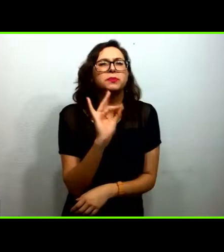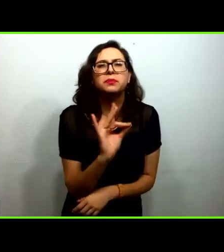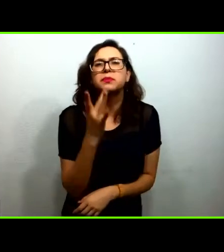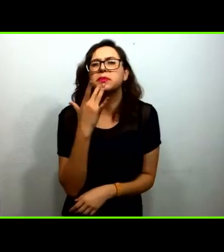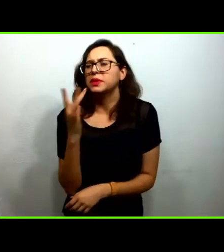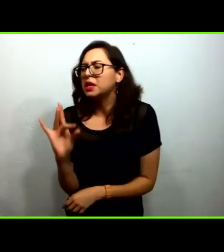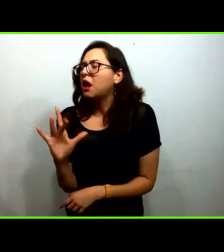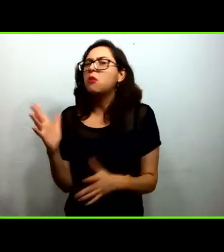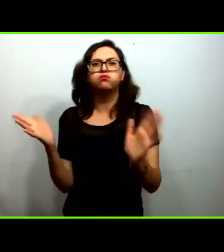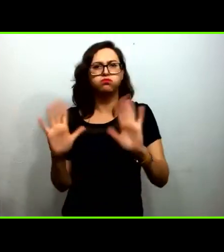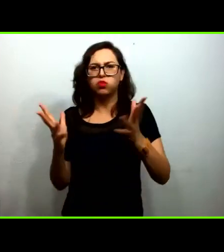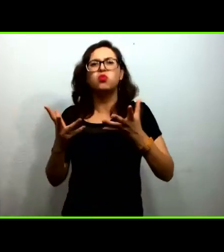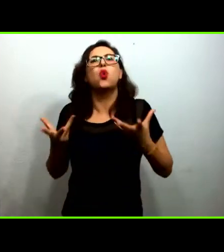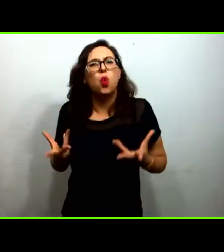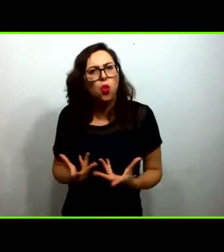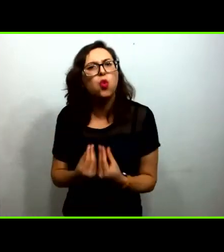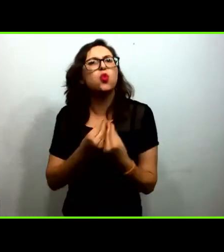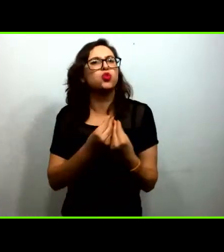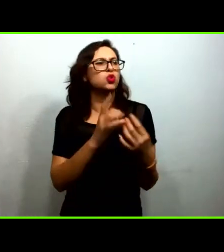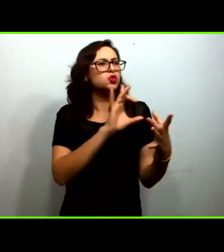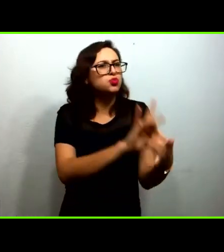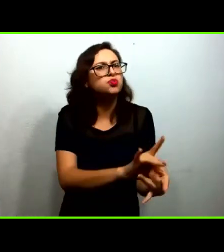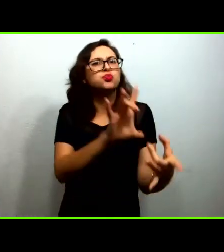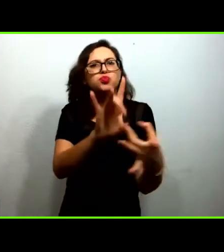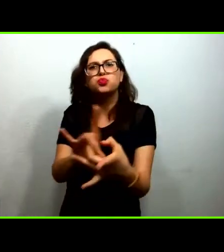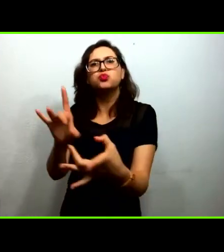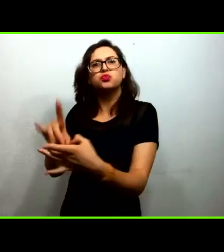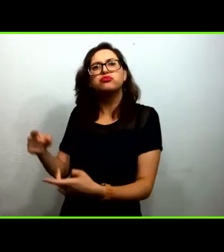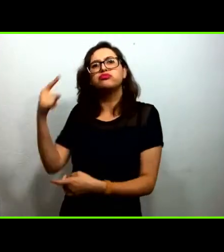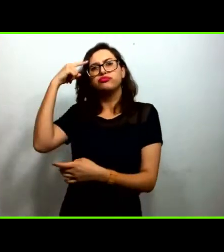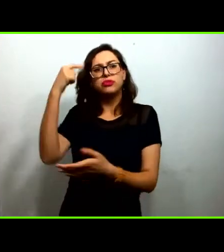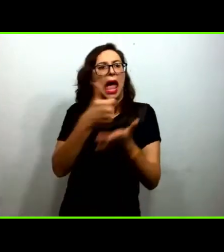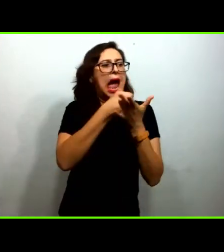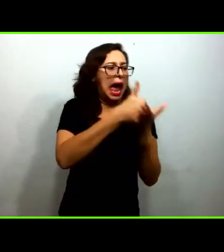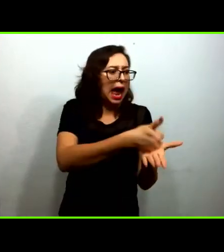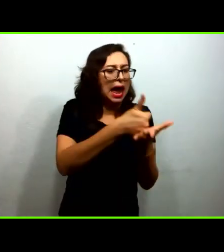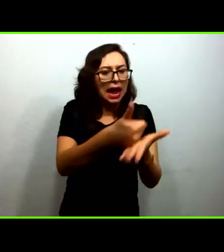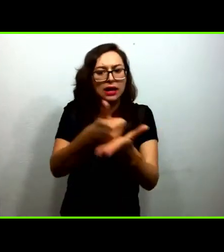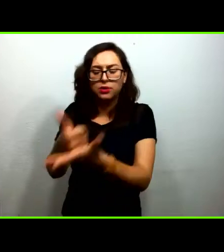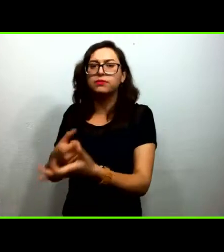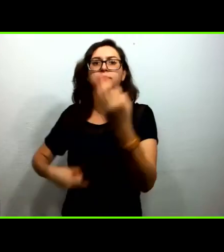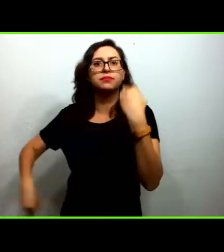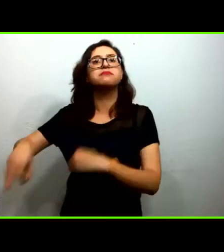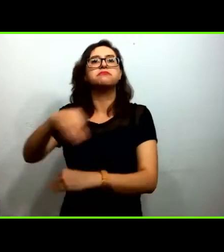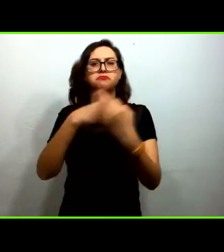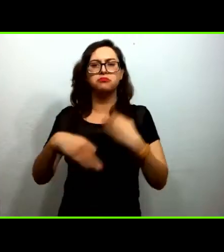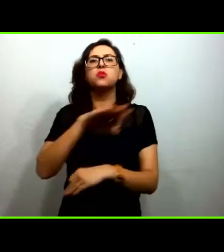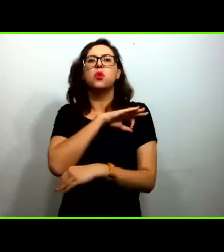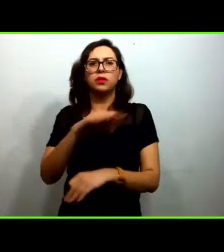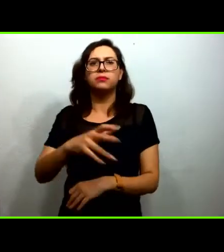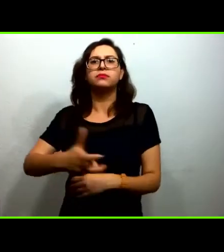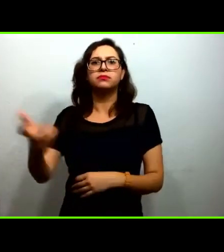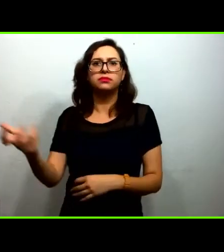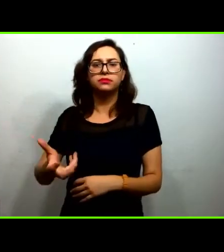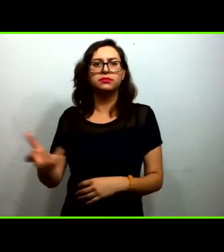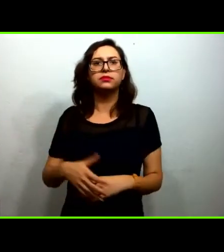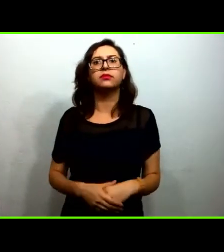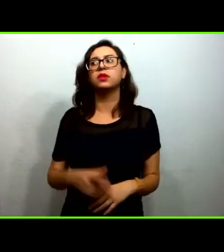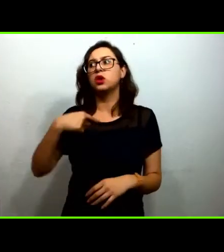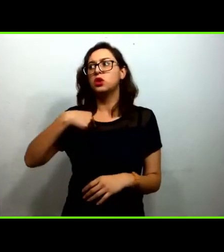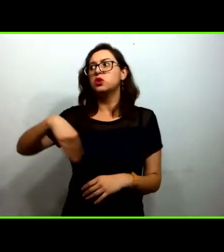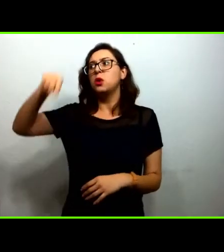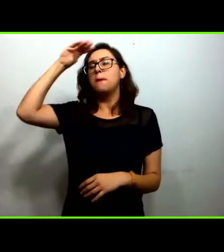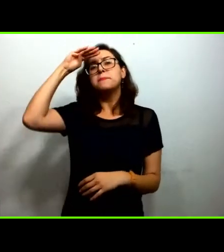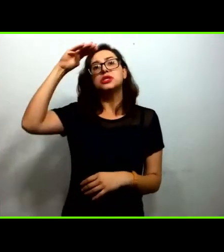a partir de la conciencia y de la ayuda que cada uno de nosotros podamos dar y pienso en el empresario